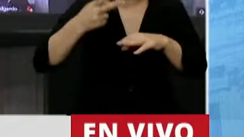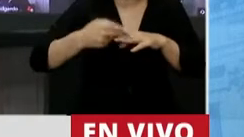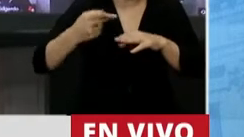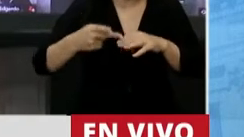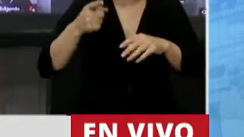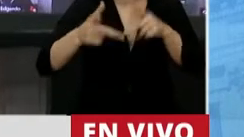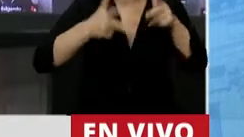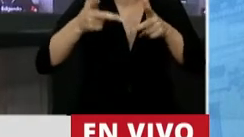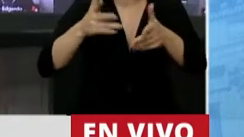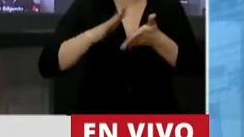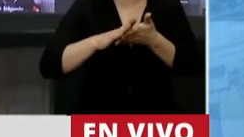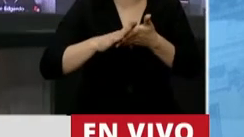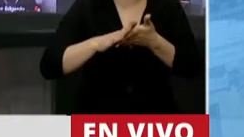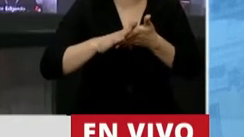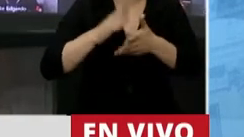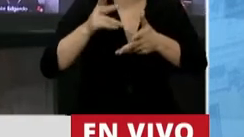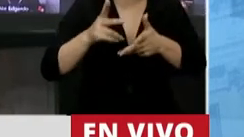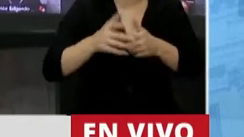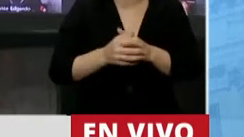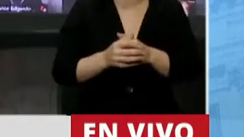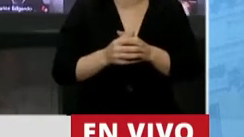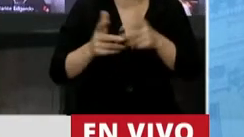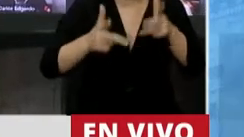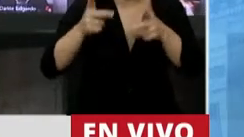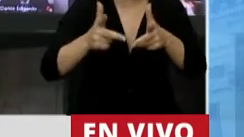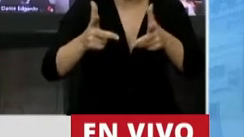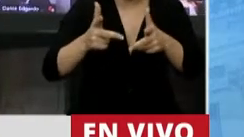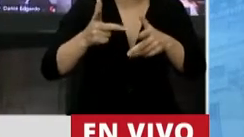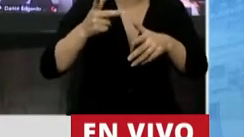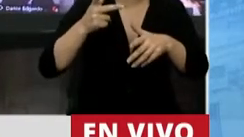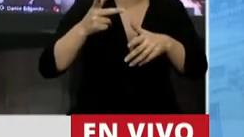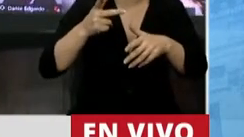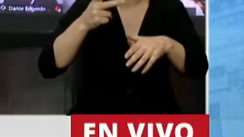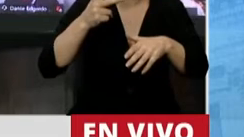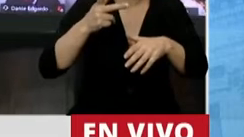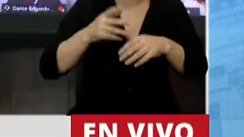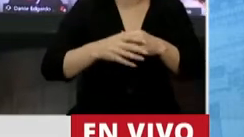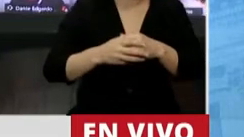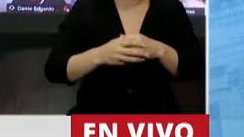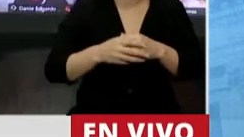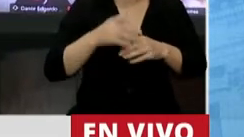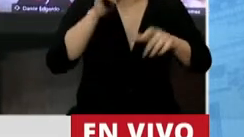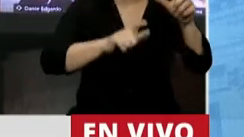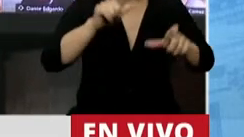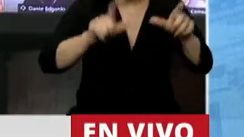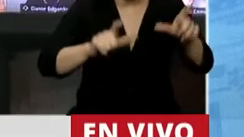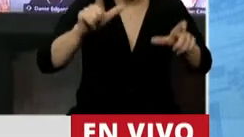Estamos hablando de aquellos que tienen